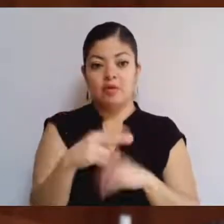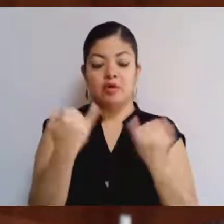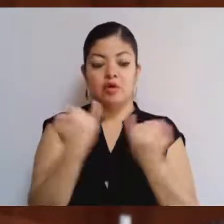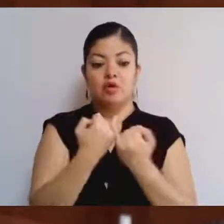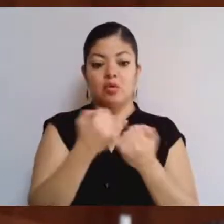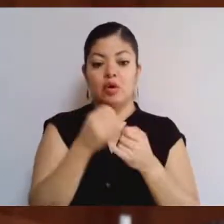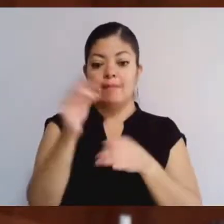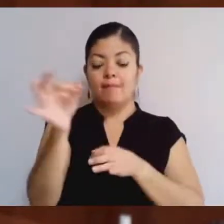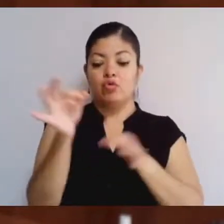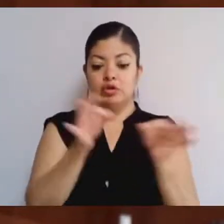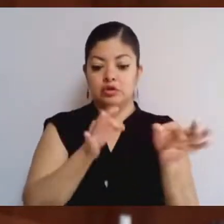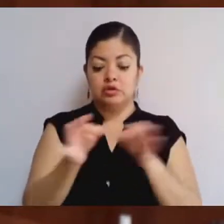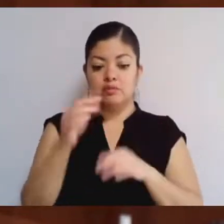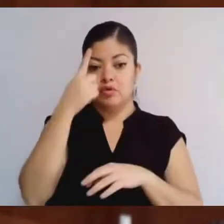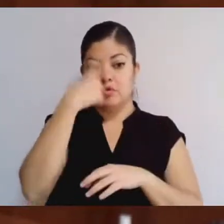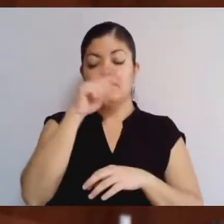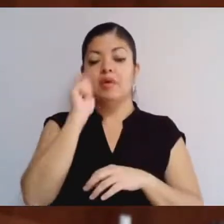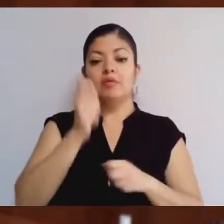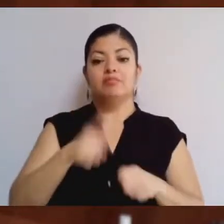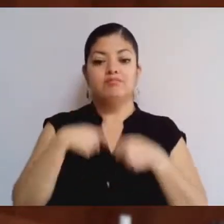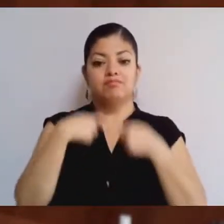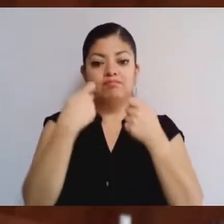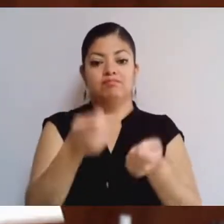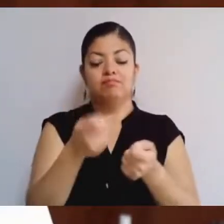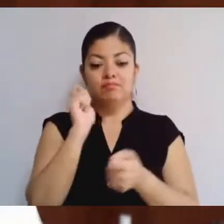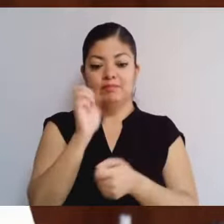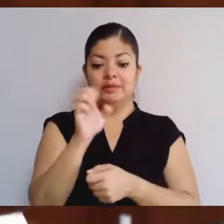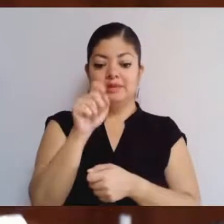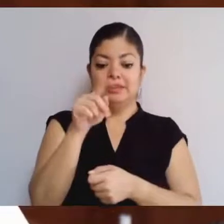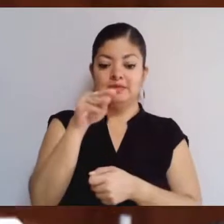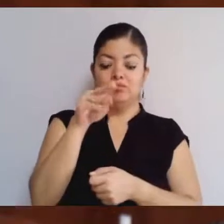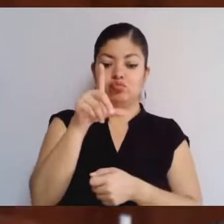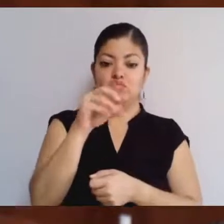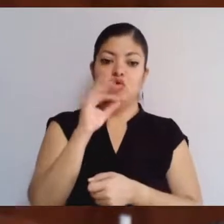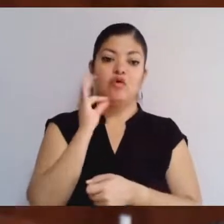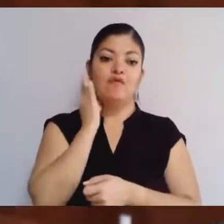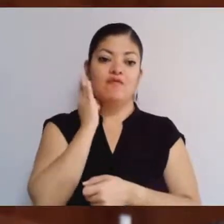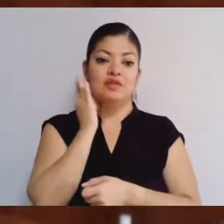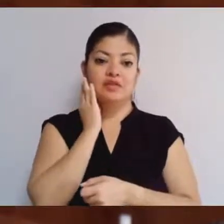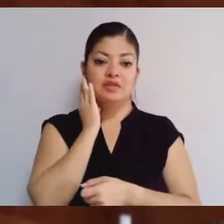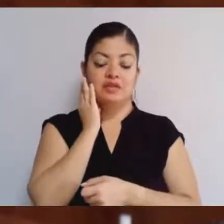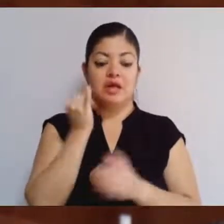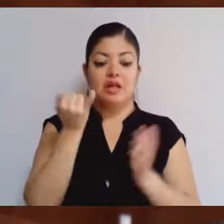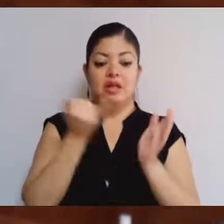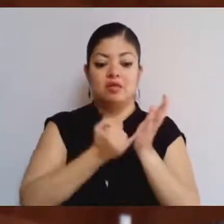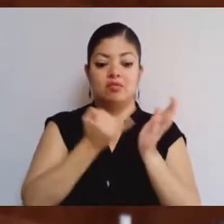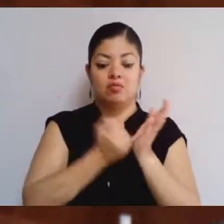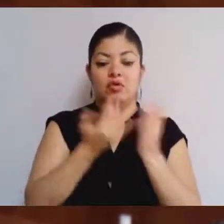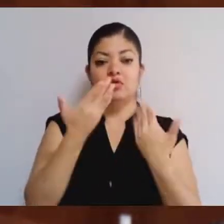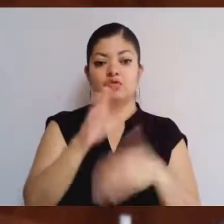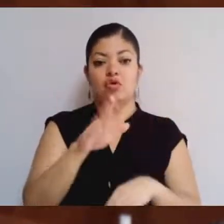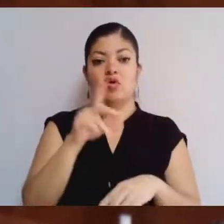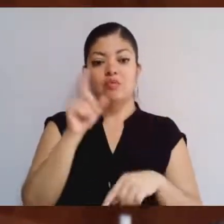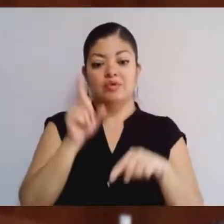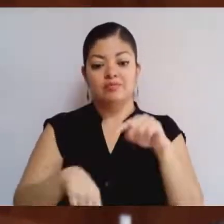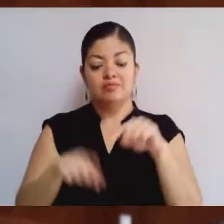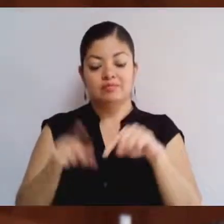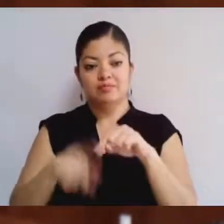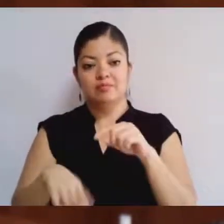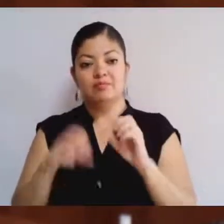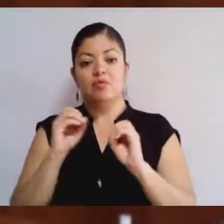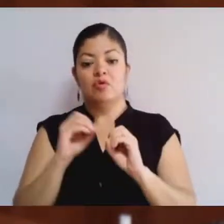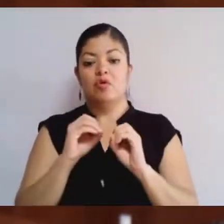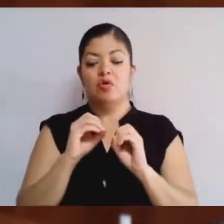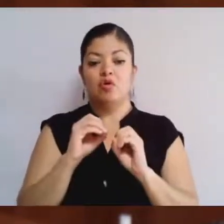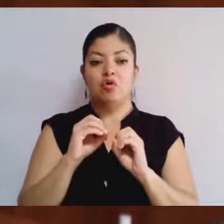y municipios para otorgar un estímulo fiscal en el impuesto sobre erogaciones por